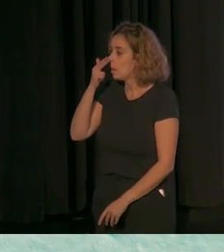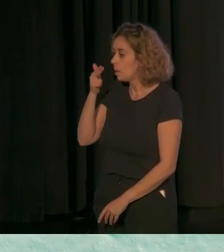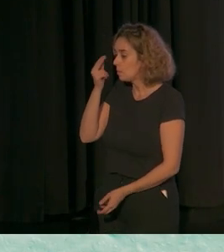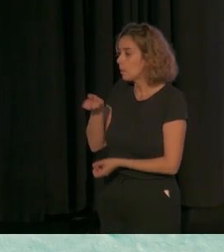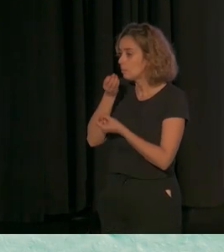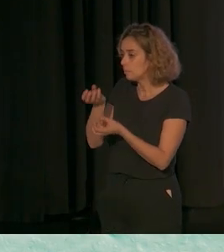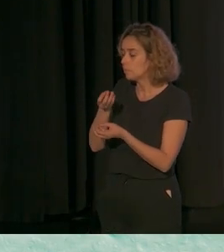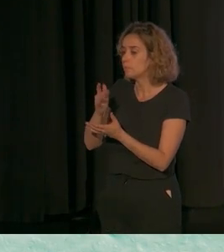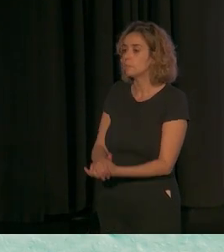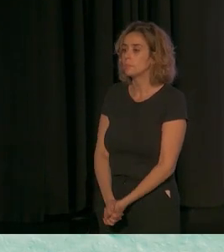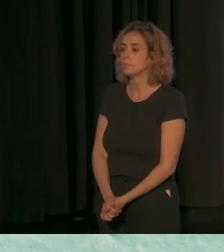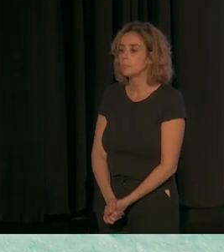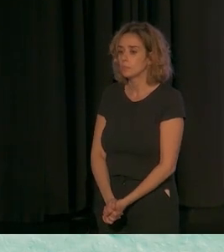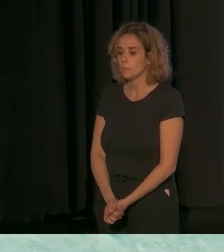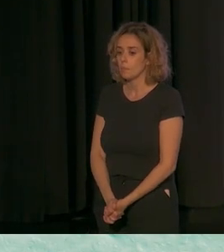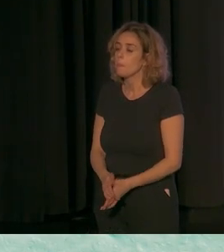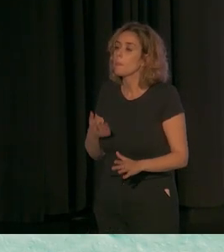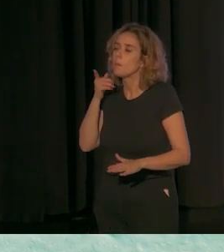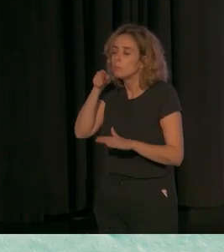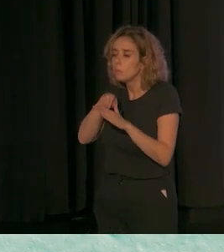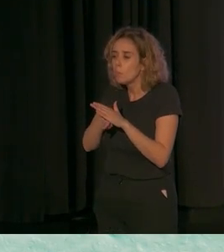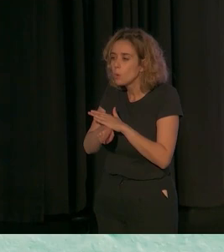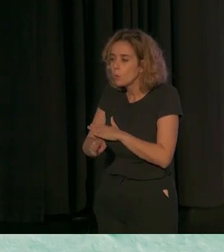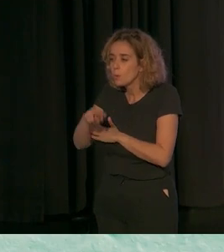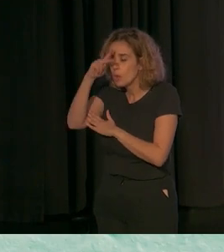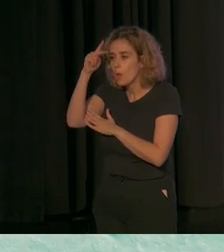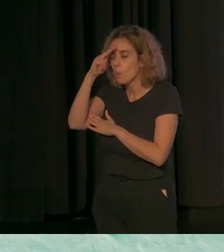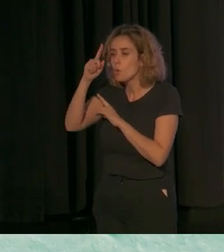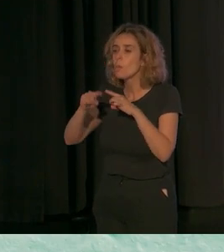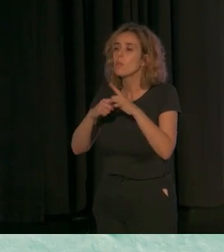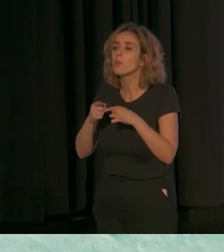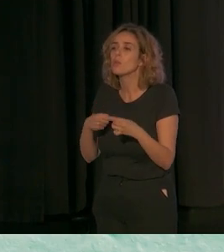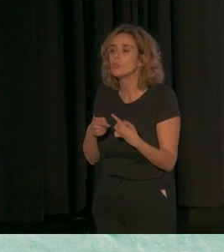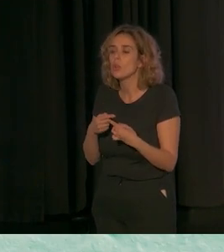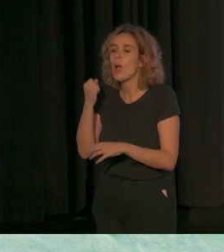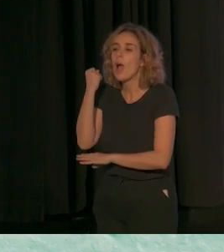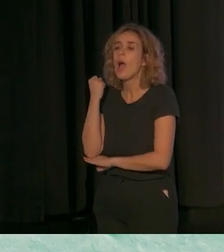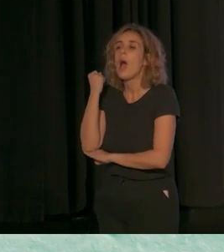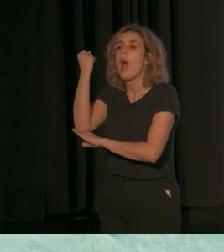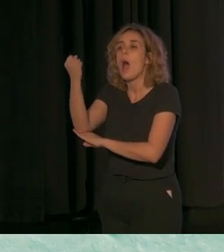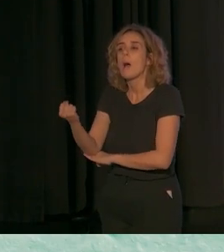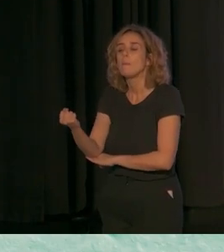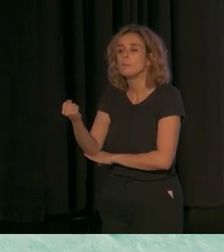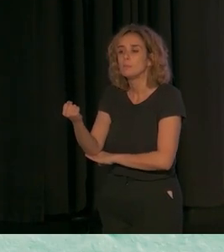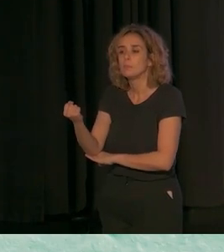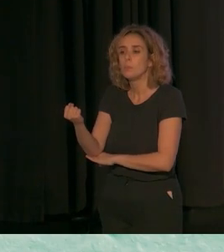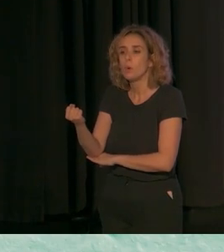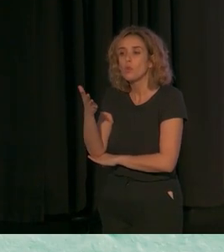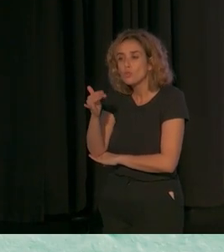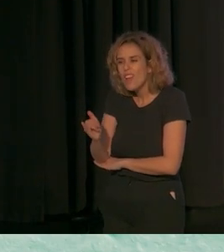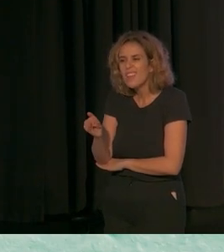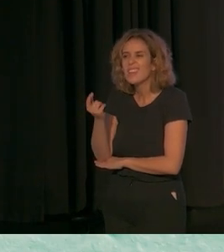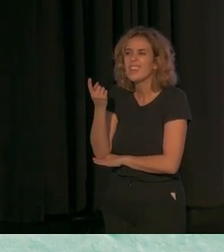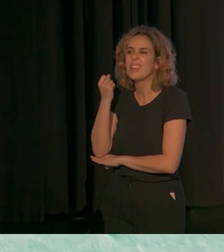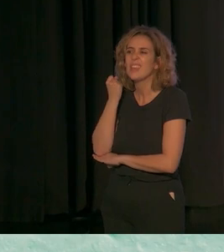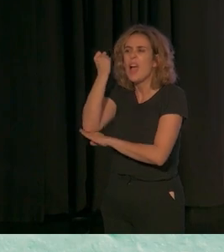comentado. A raíz de esa profundización en las preocupaciones de las familias, ¿qué apoyos dicen que tienen y qué apoyos echan de